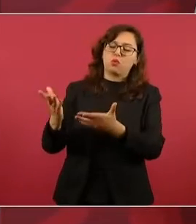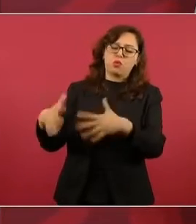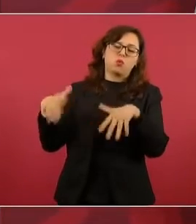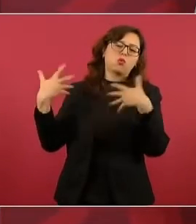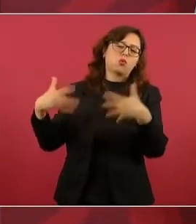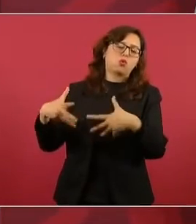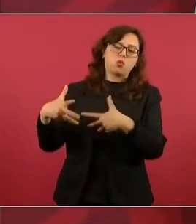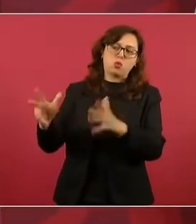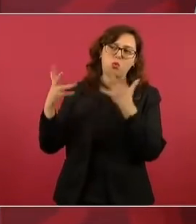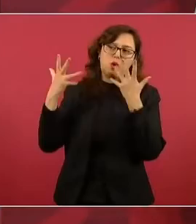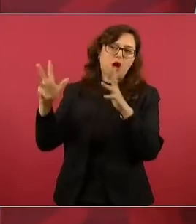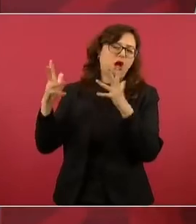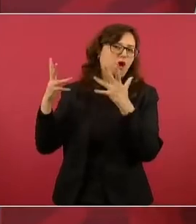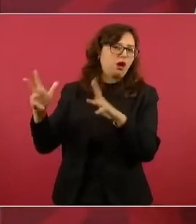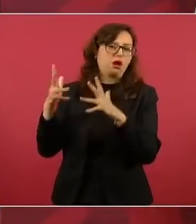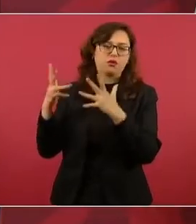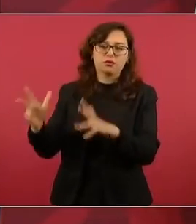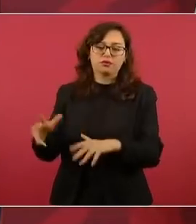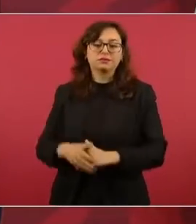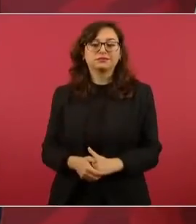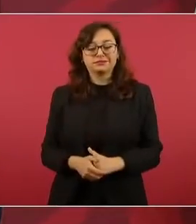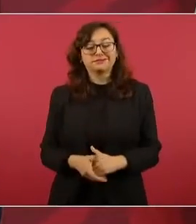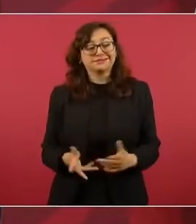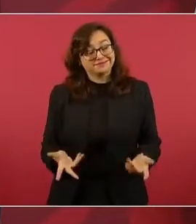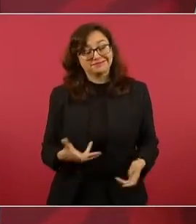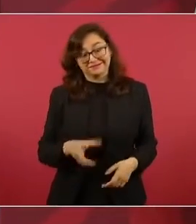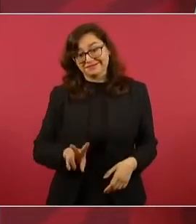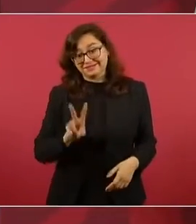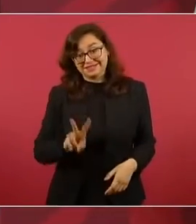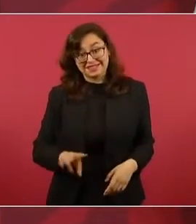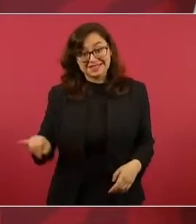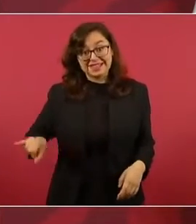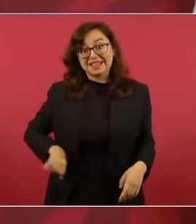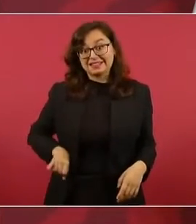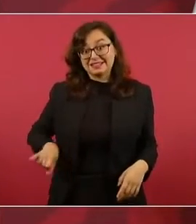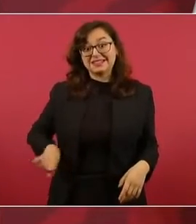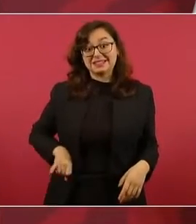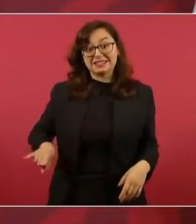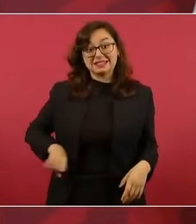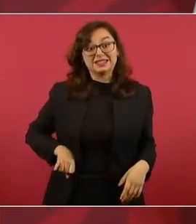Y es muy interesante, porque en el caso de Nuevo León